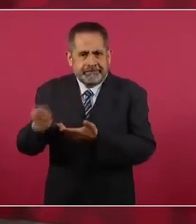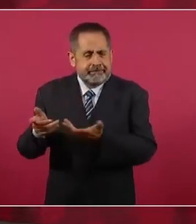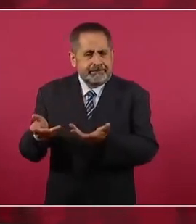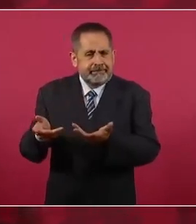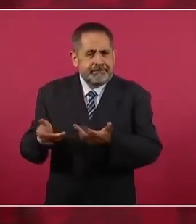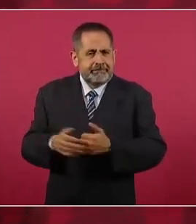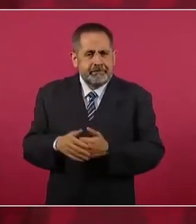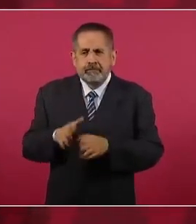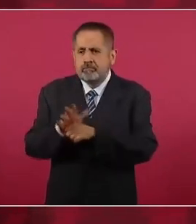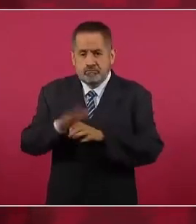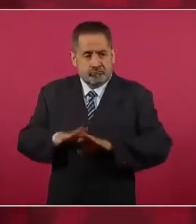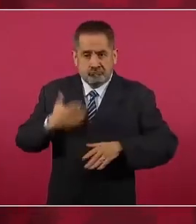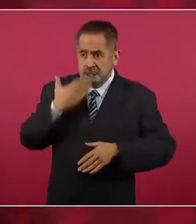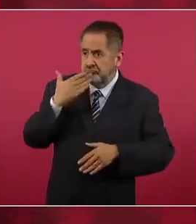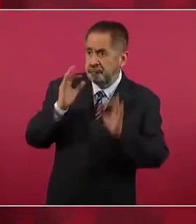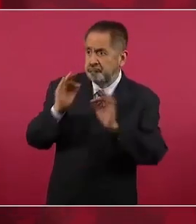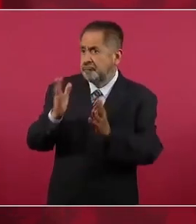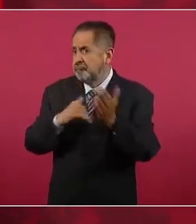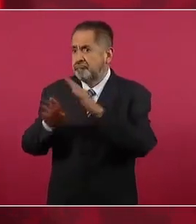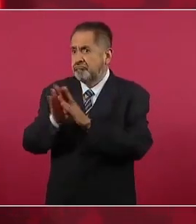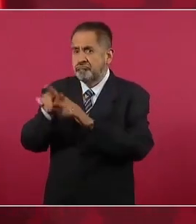¿En qué beneficiaron al pueblo?